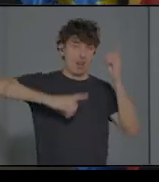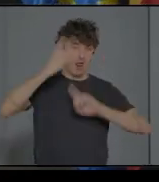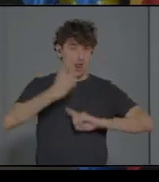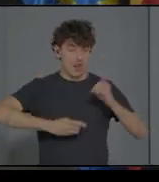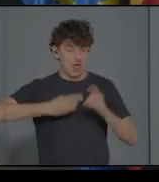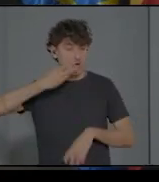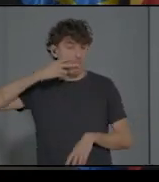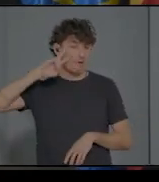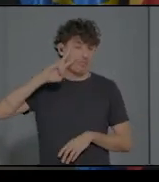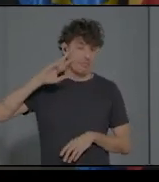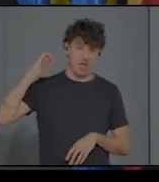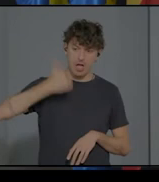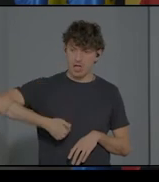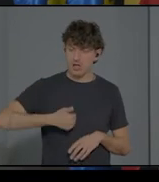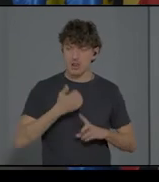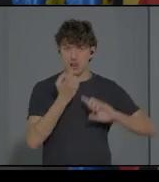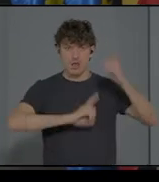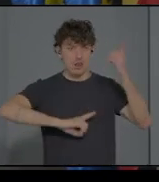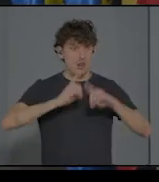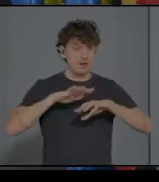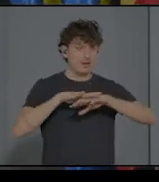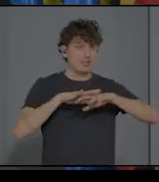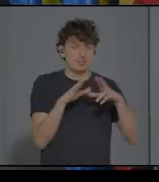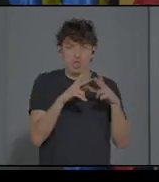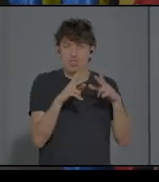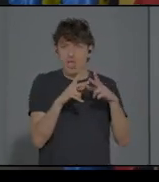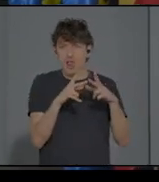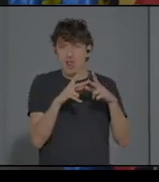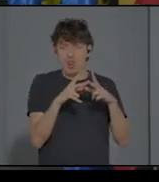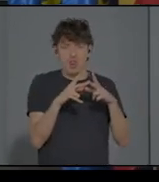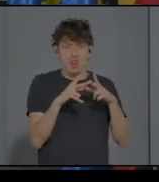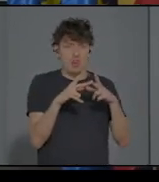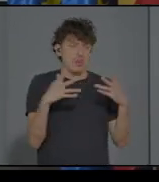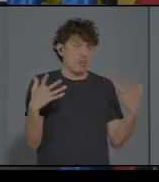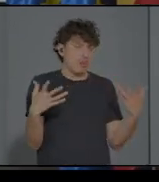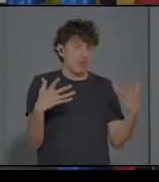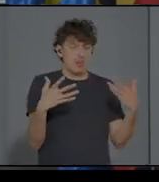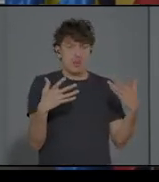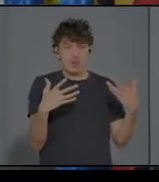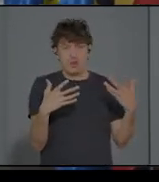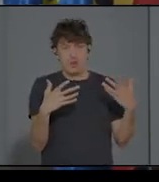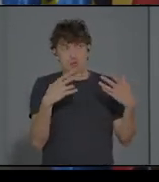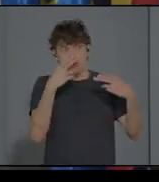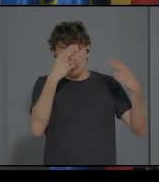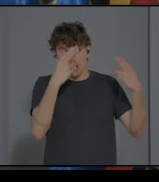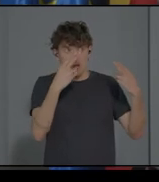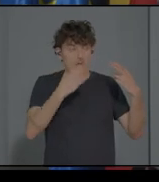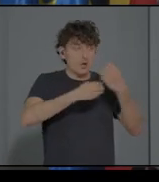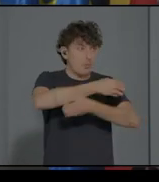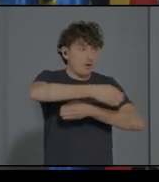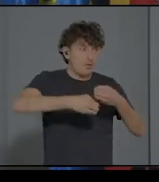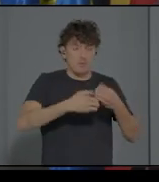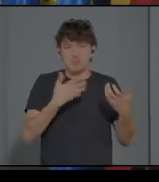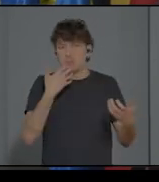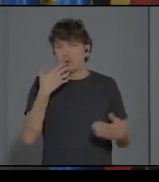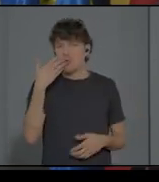social exterior. Si mandas a hijo a ese colegio, este es un colegio que funciona perfectamente porque saben hacerlo,